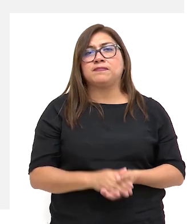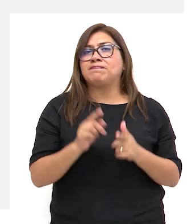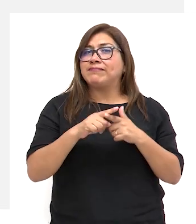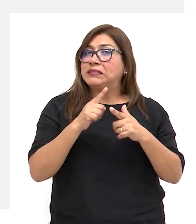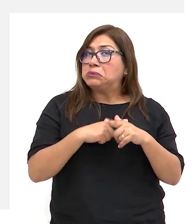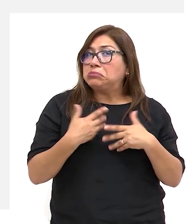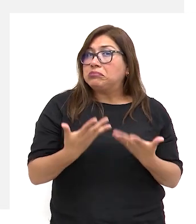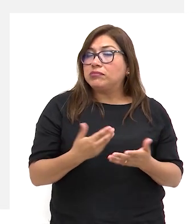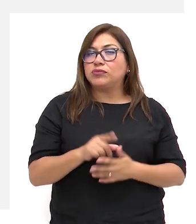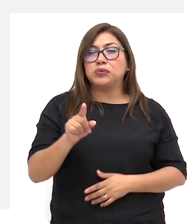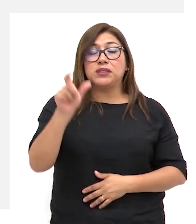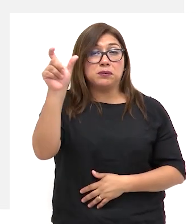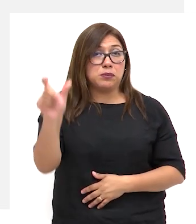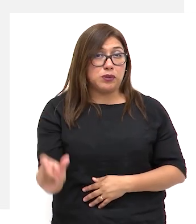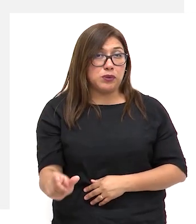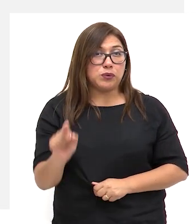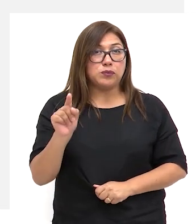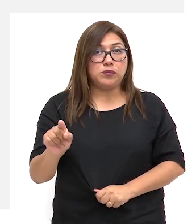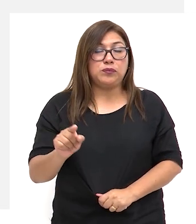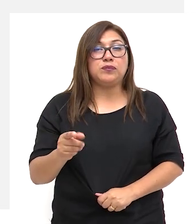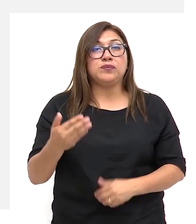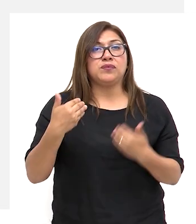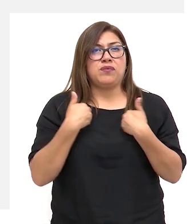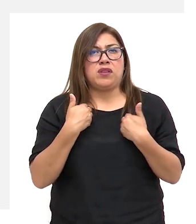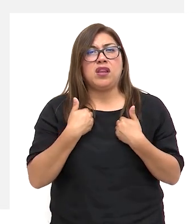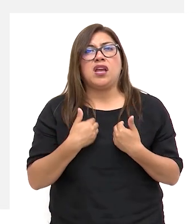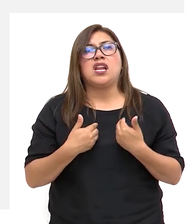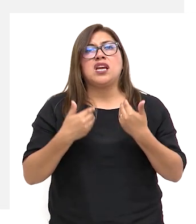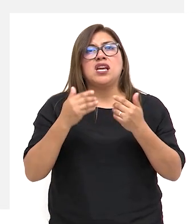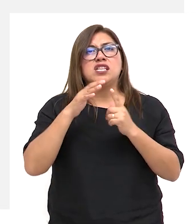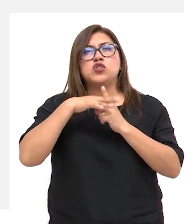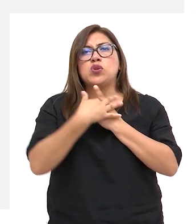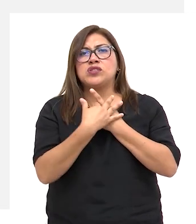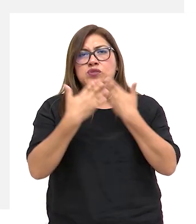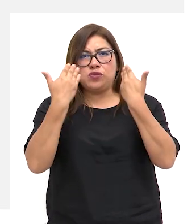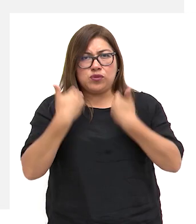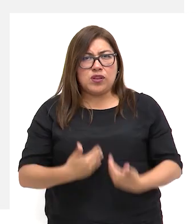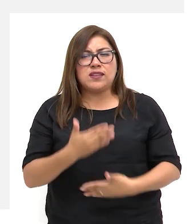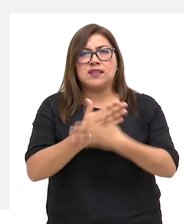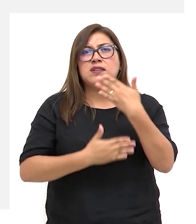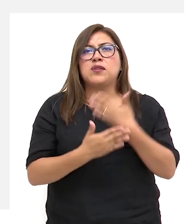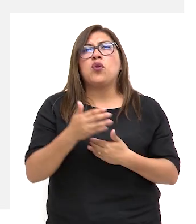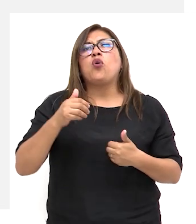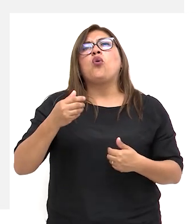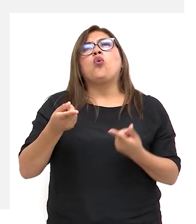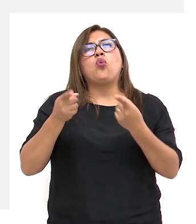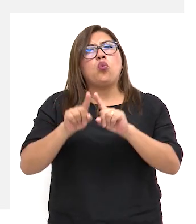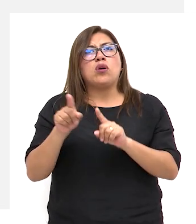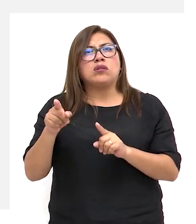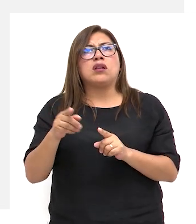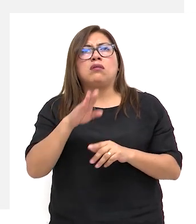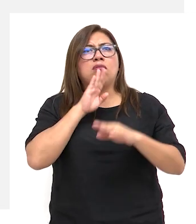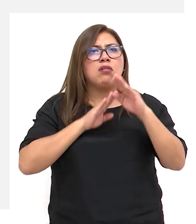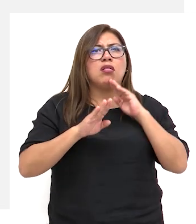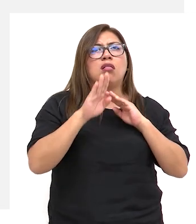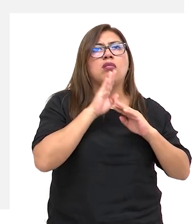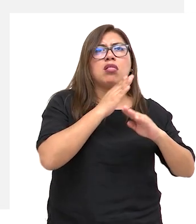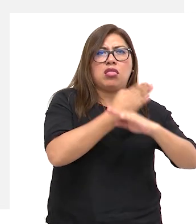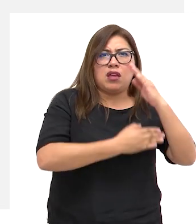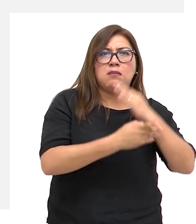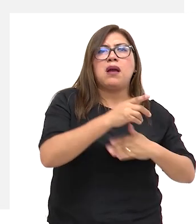Entonces, una persona se encuentra en una situación de discapacidad cuando enfrenta a las barreras del entorno.